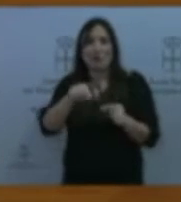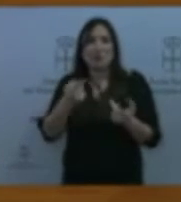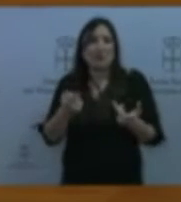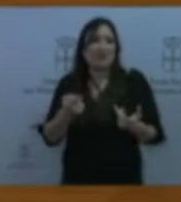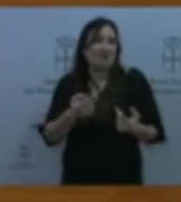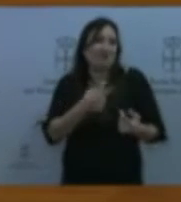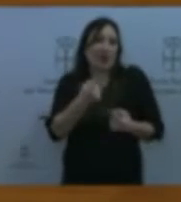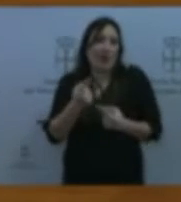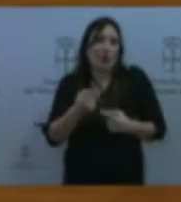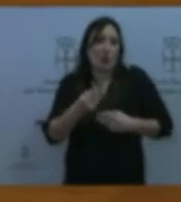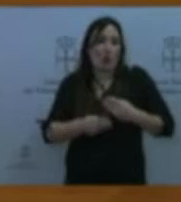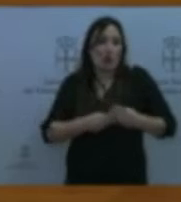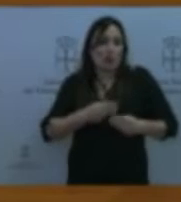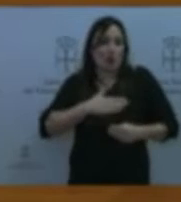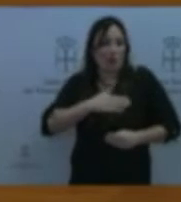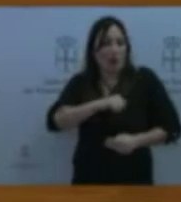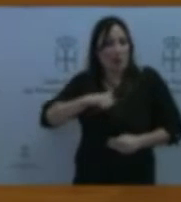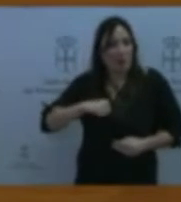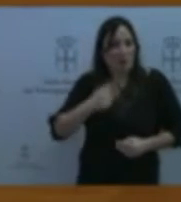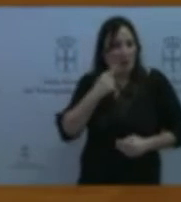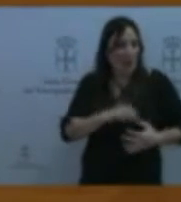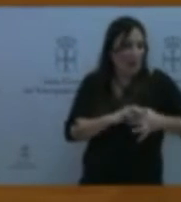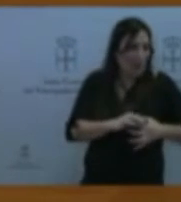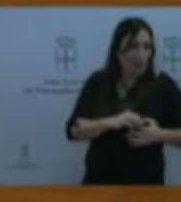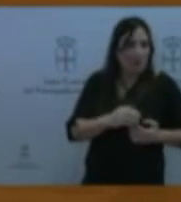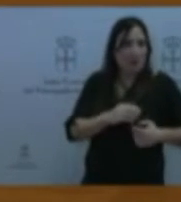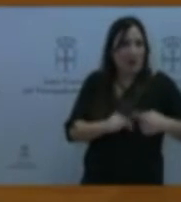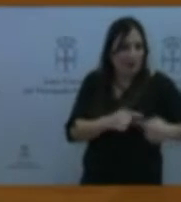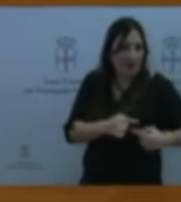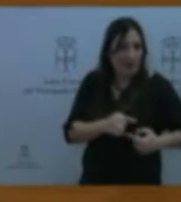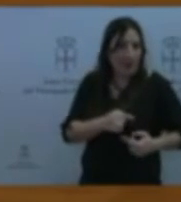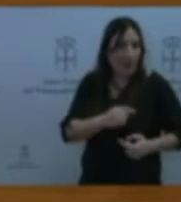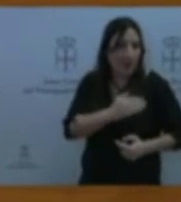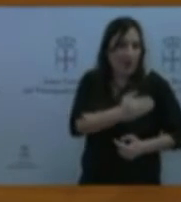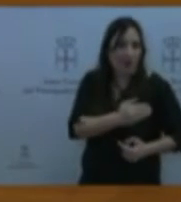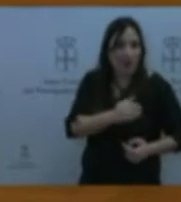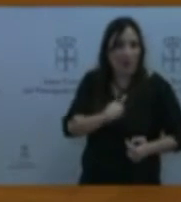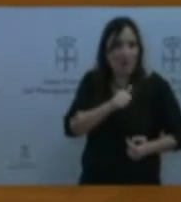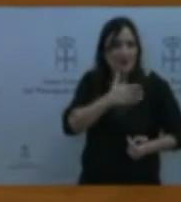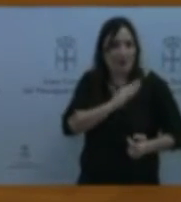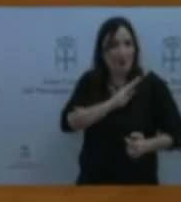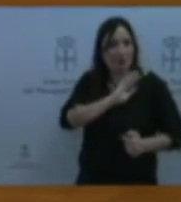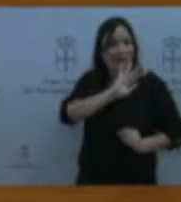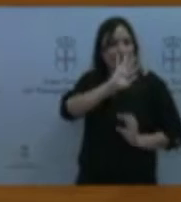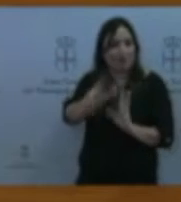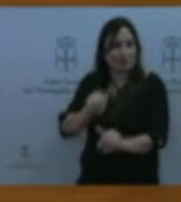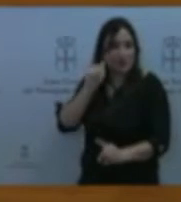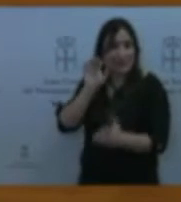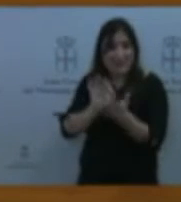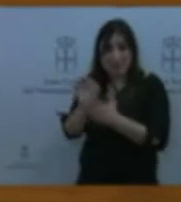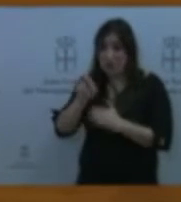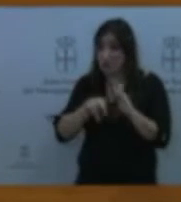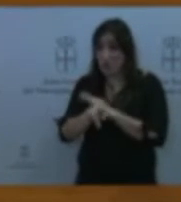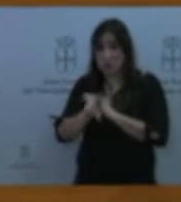redes de amigos y sus redes de familiares para esquilmar los servicios y los recursos públicos. Y esa es la realidad. Y es una